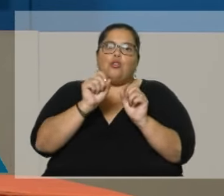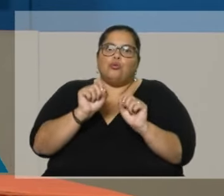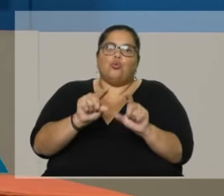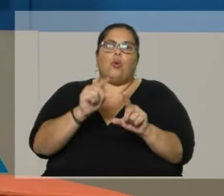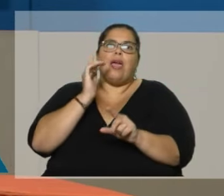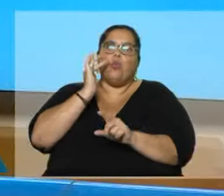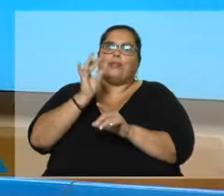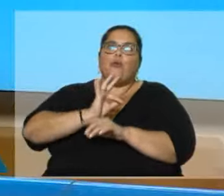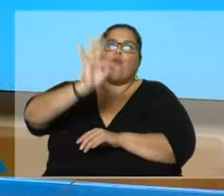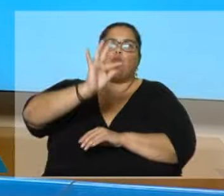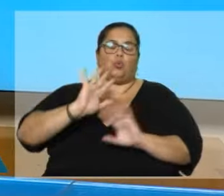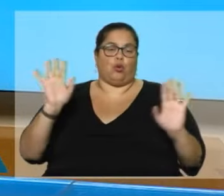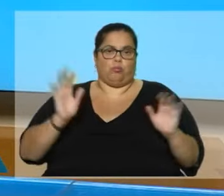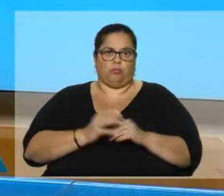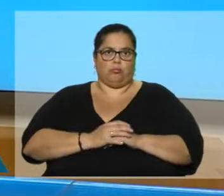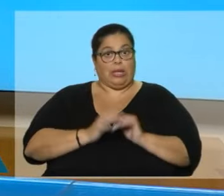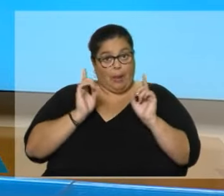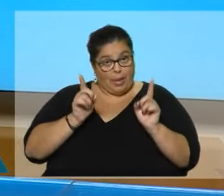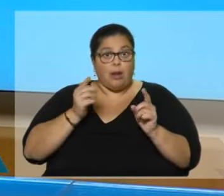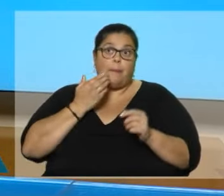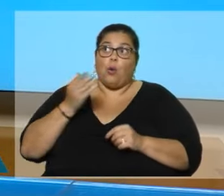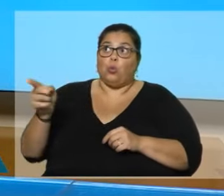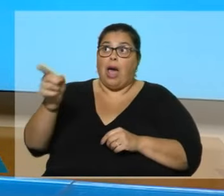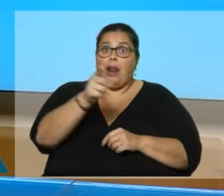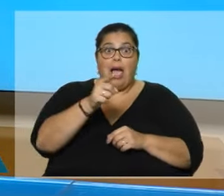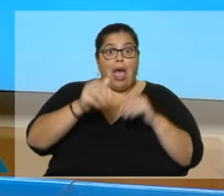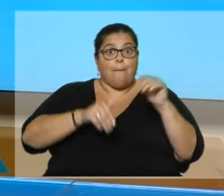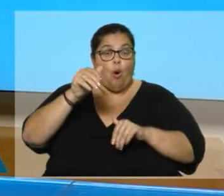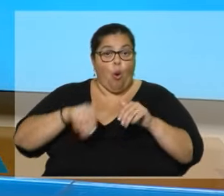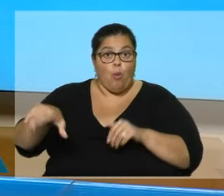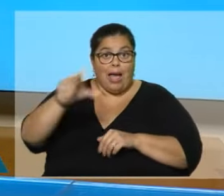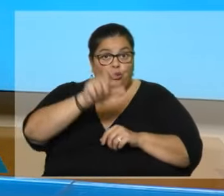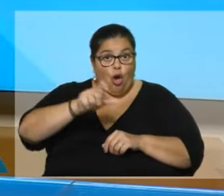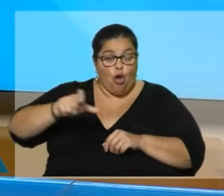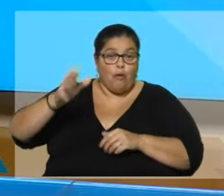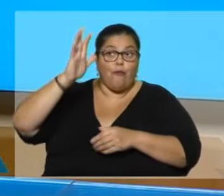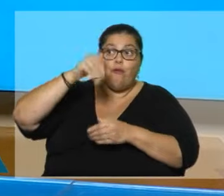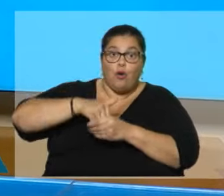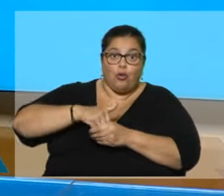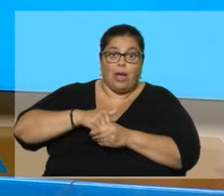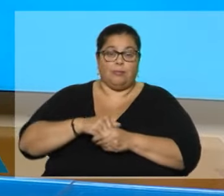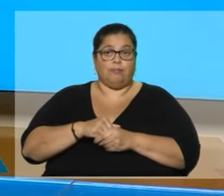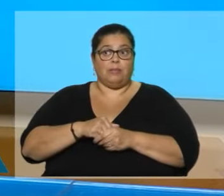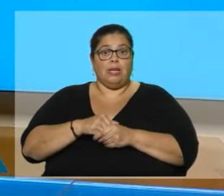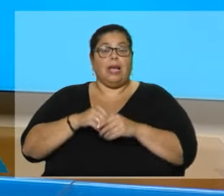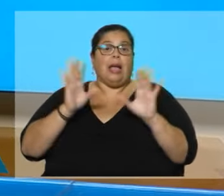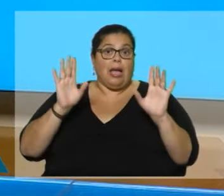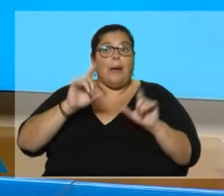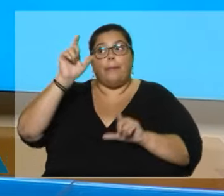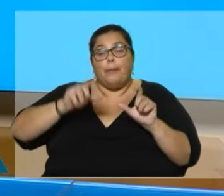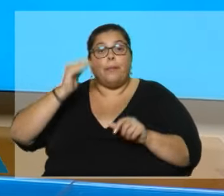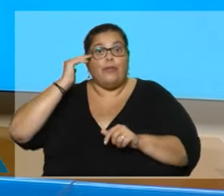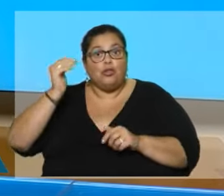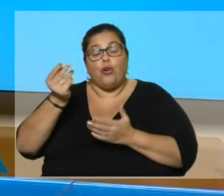Y ahí tienen que consultar también a la población. Correcto. O sea, no es que darle a los profesores la derecha en todo, sino que la gente va a decir,